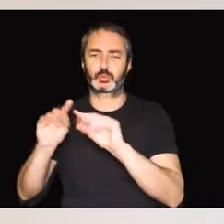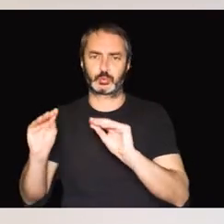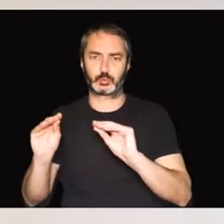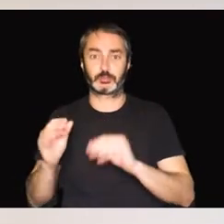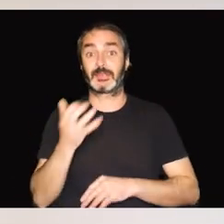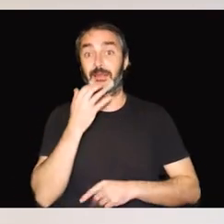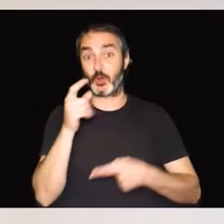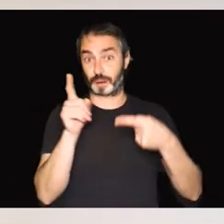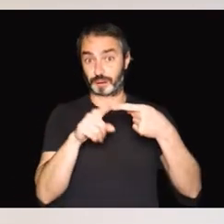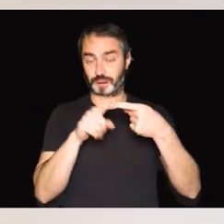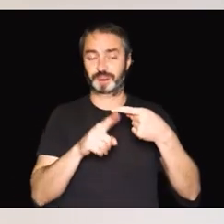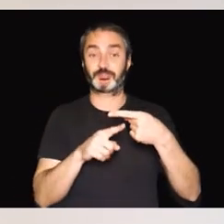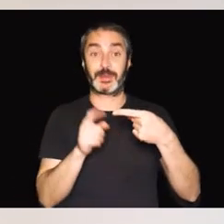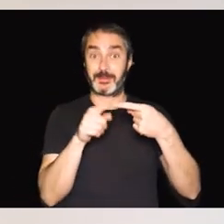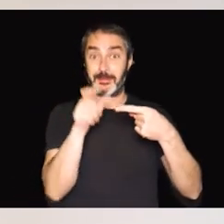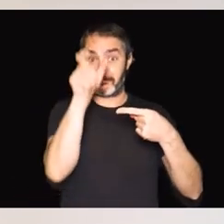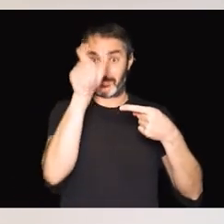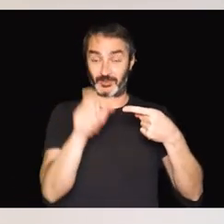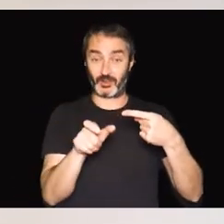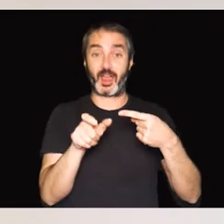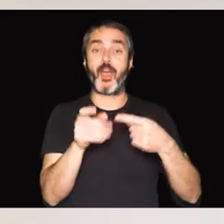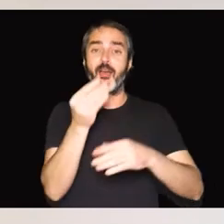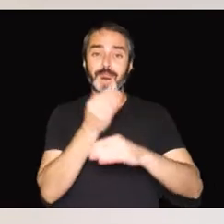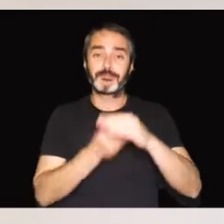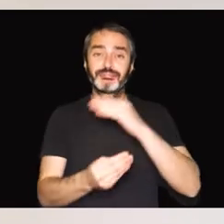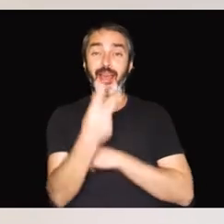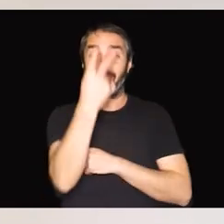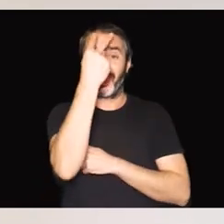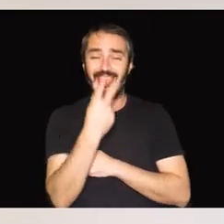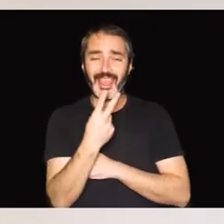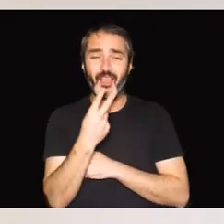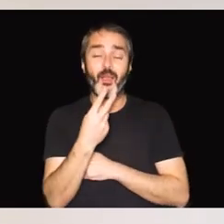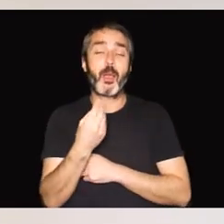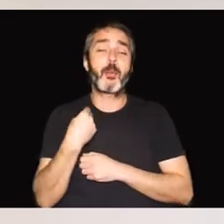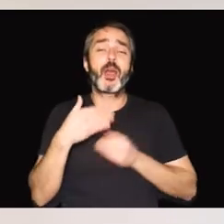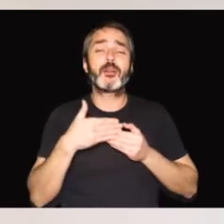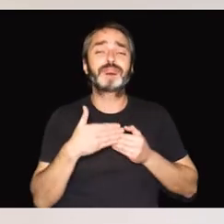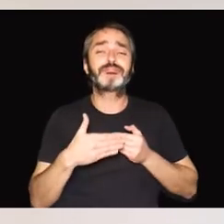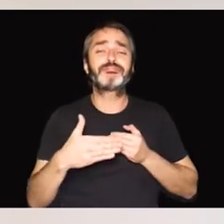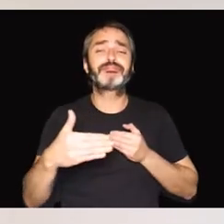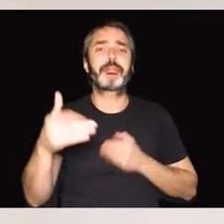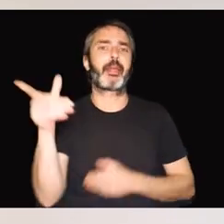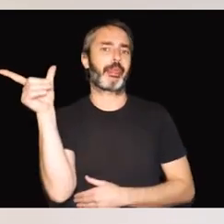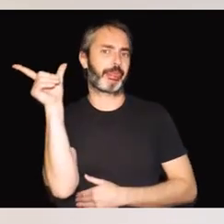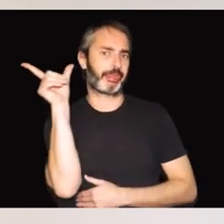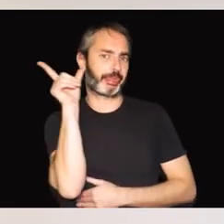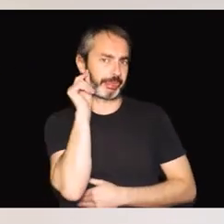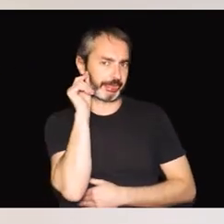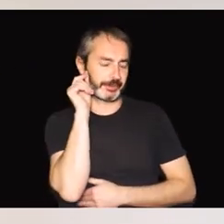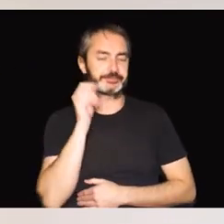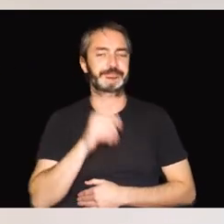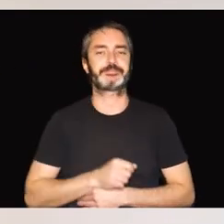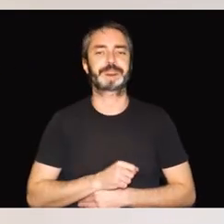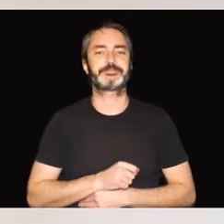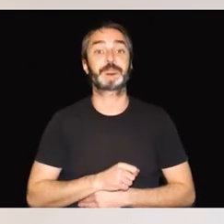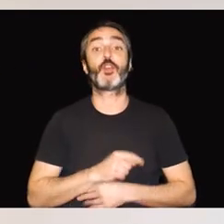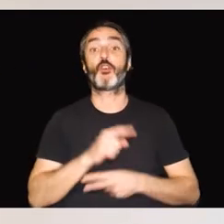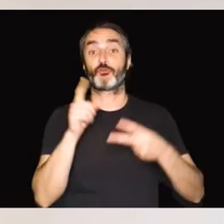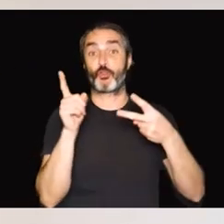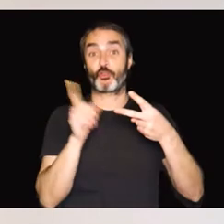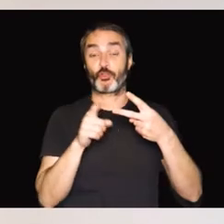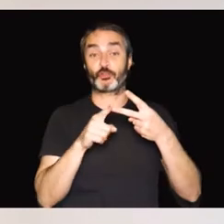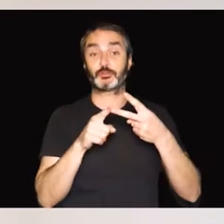entre 1. Una persona que nazca ciega y luego a lo largo de la vida vaya perdiendo la audición. 2.